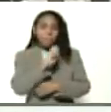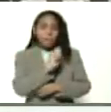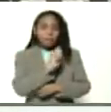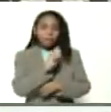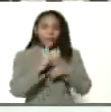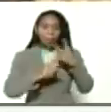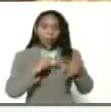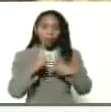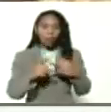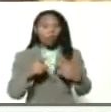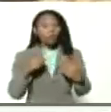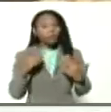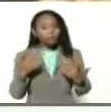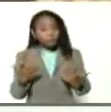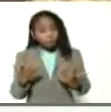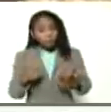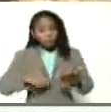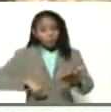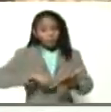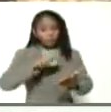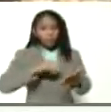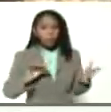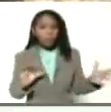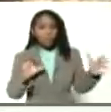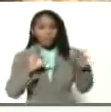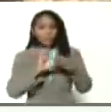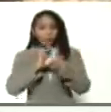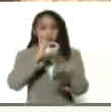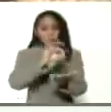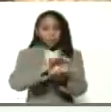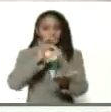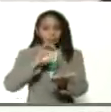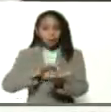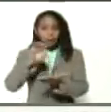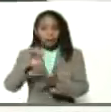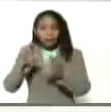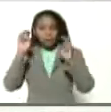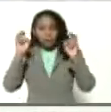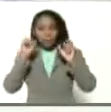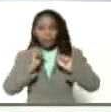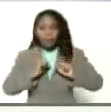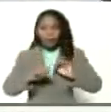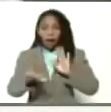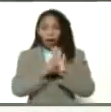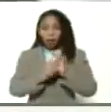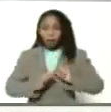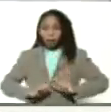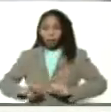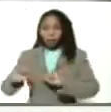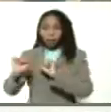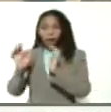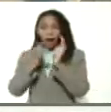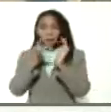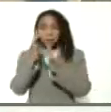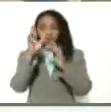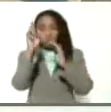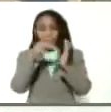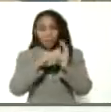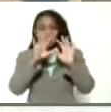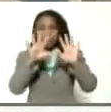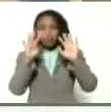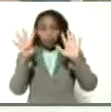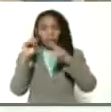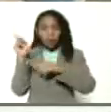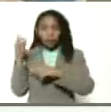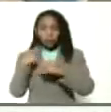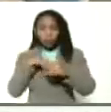y desde que se firmó una alianza estratégica en el marco de la ley antibloqueo en abril del 2019 hemos ido